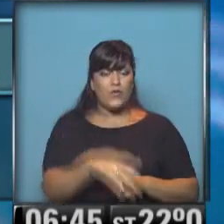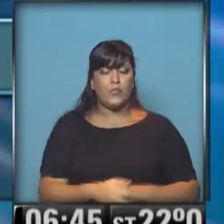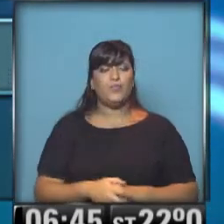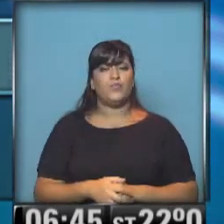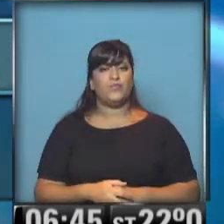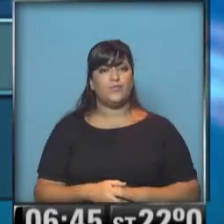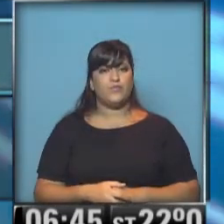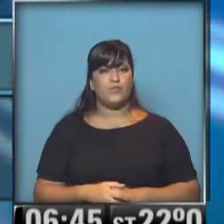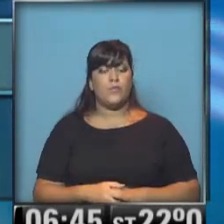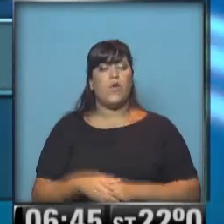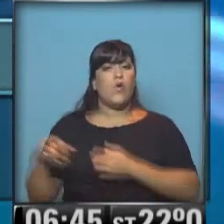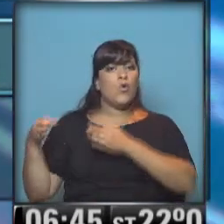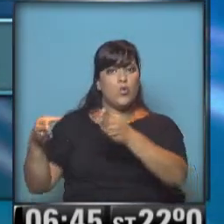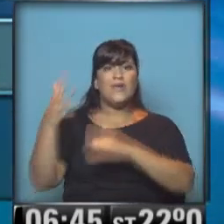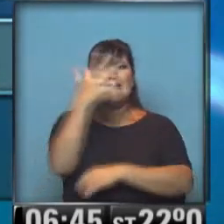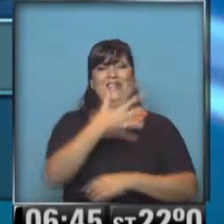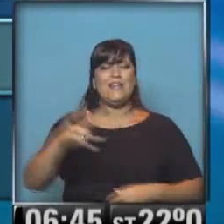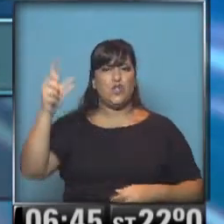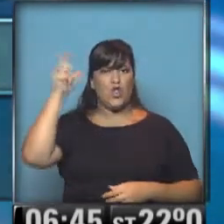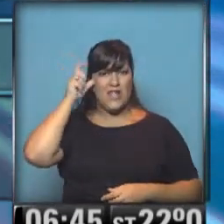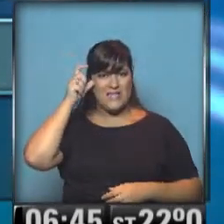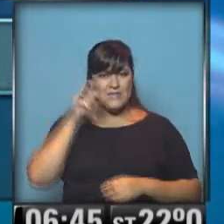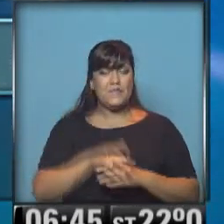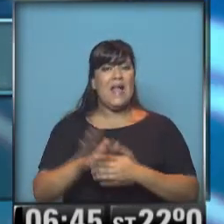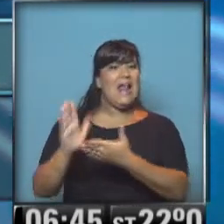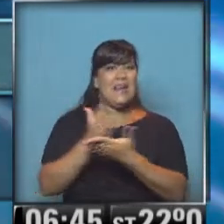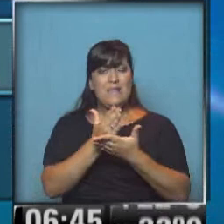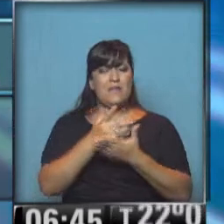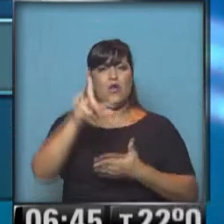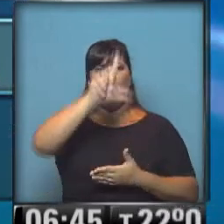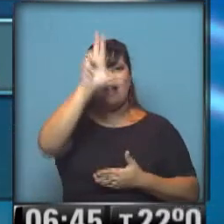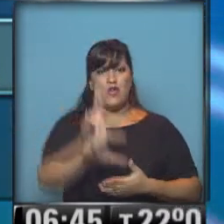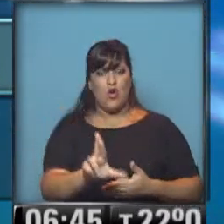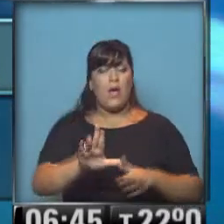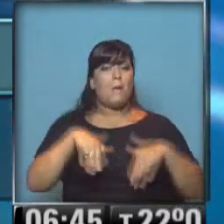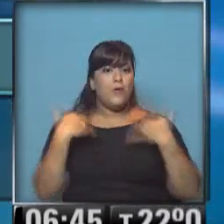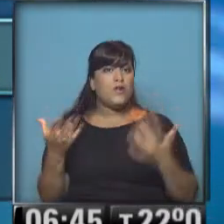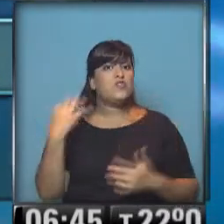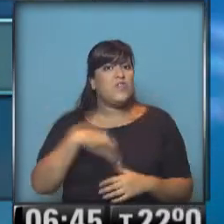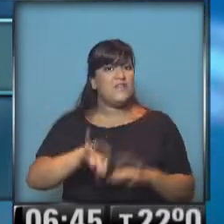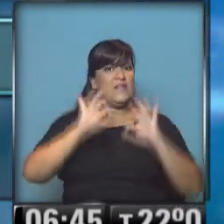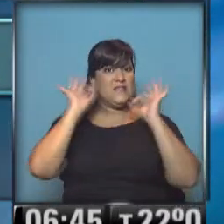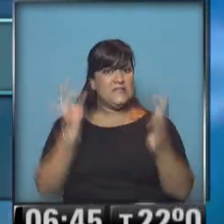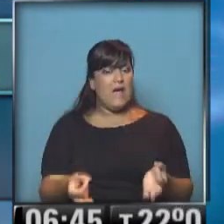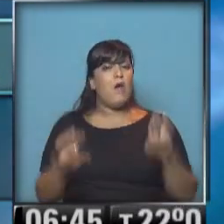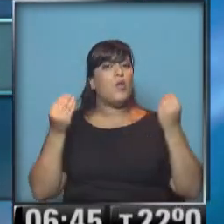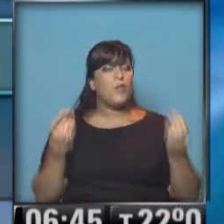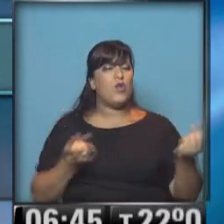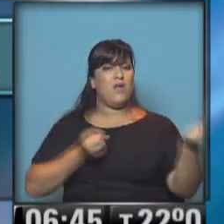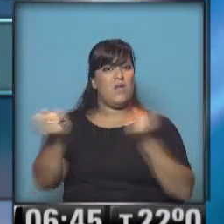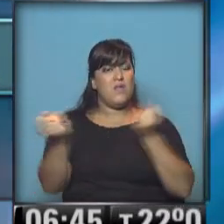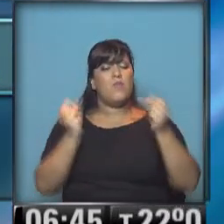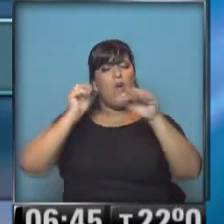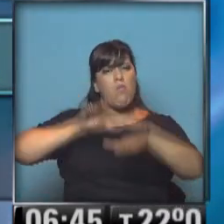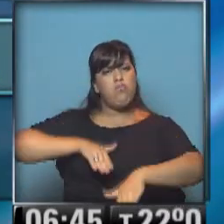510, ya en el límite con La Rioja. Así que bueno, tengan en cuenta este dato ya que el tránsito en el sector es más